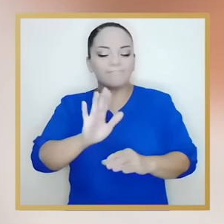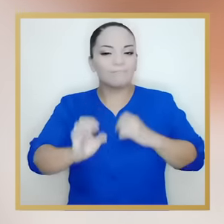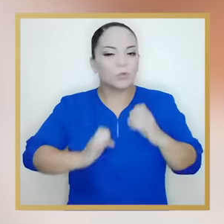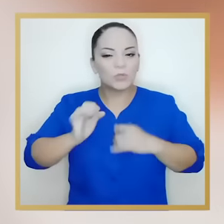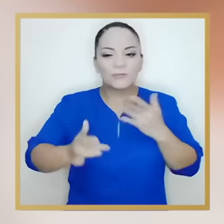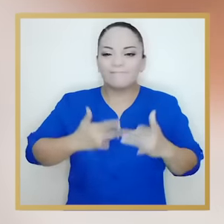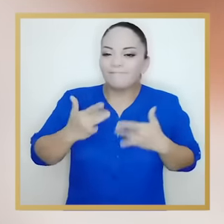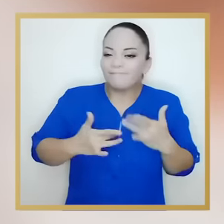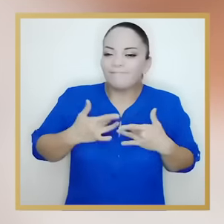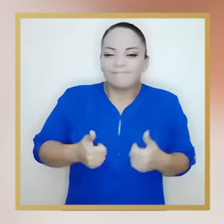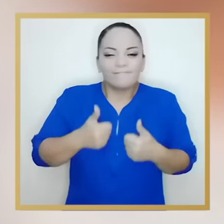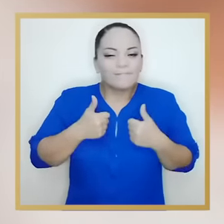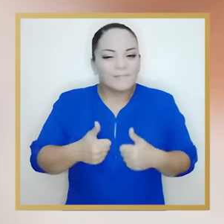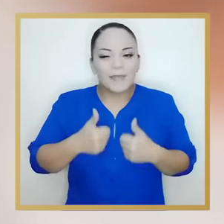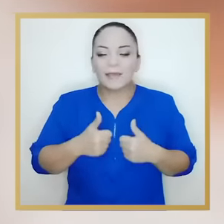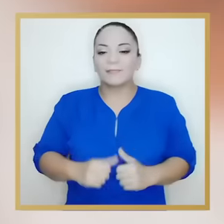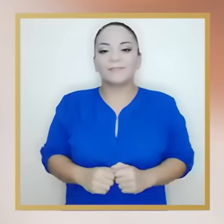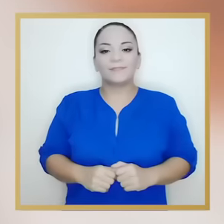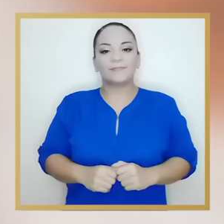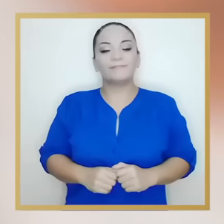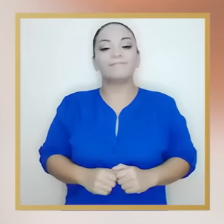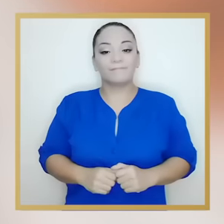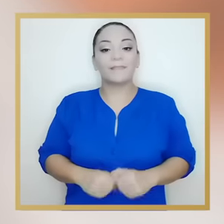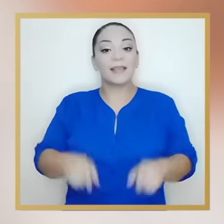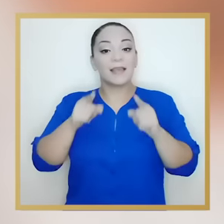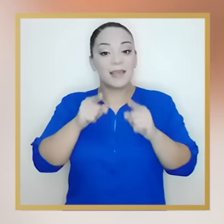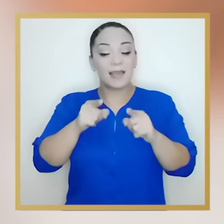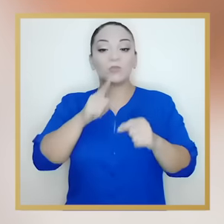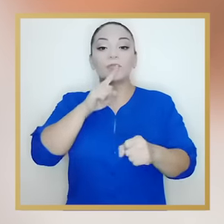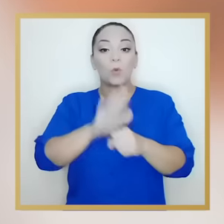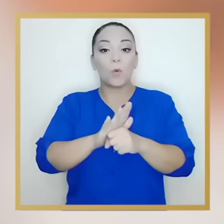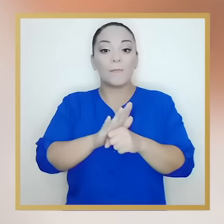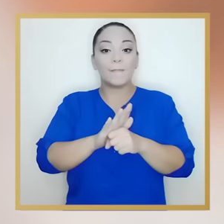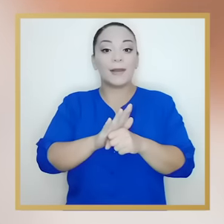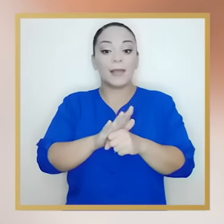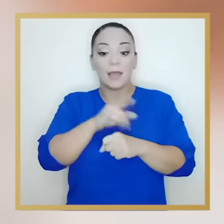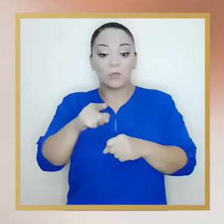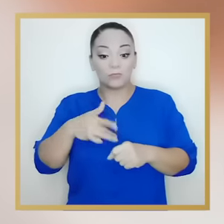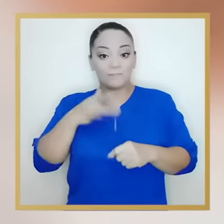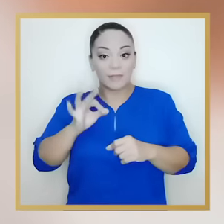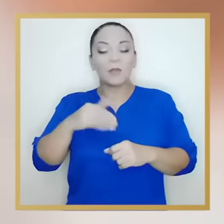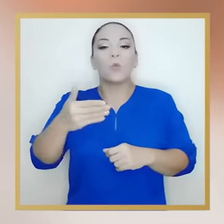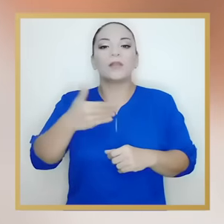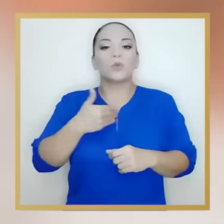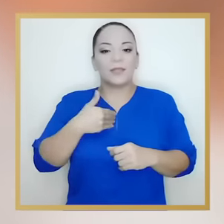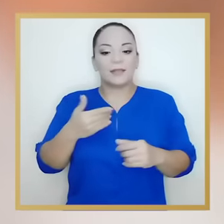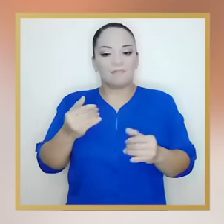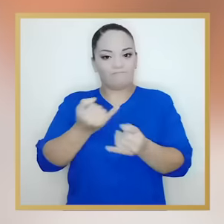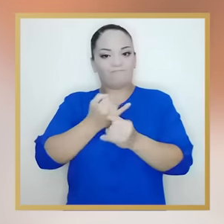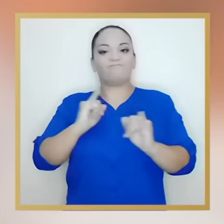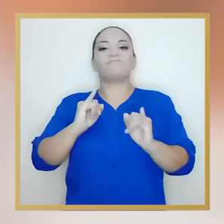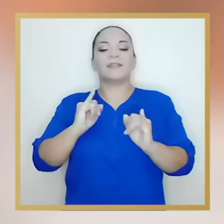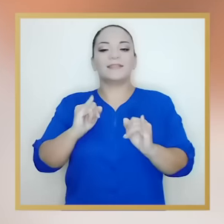que cuidar siempre que la parte anímica de ellos esté bien, que la parte emocional y eso se cumple cuando ellos tienen cierta